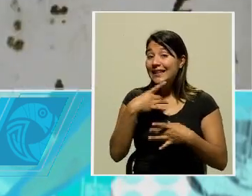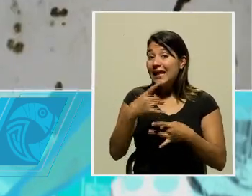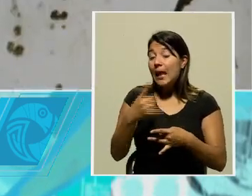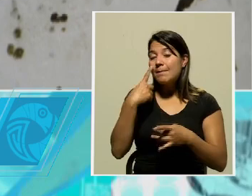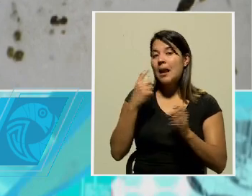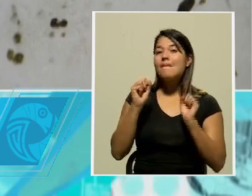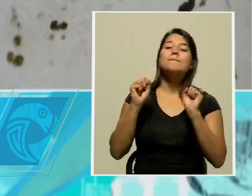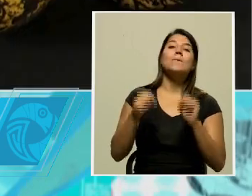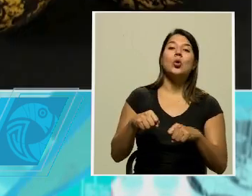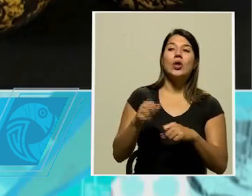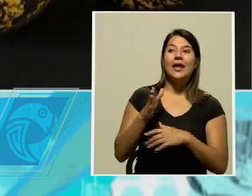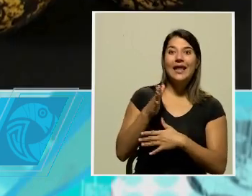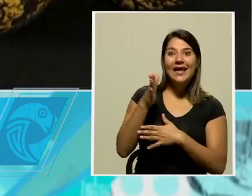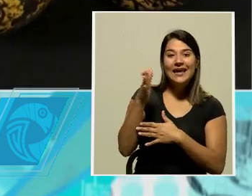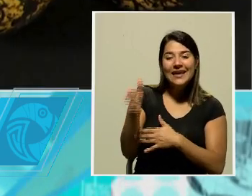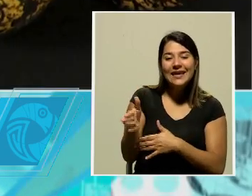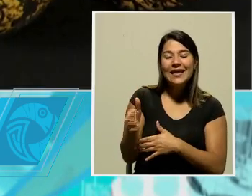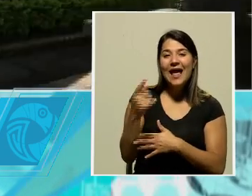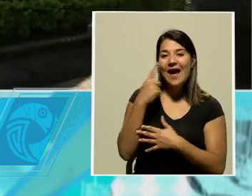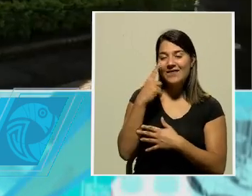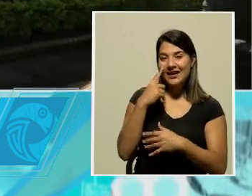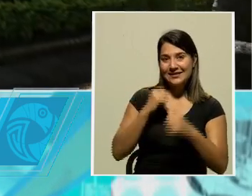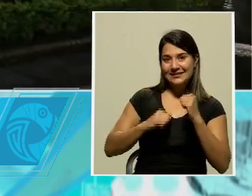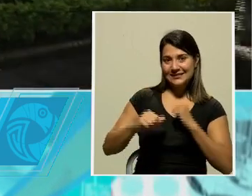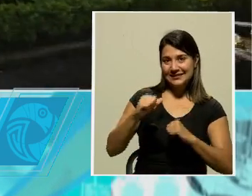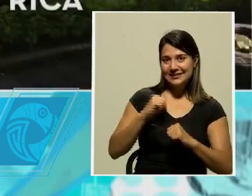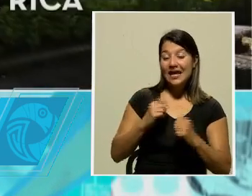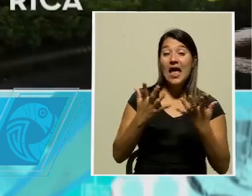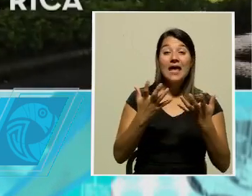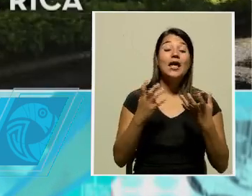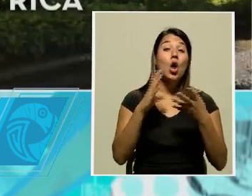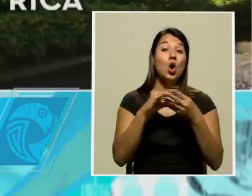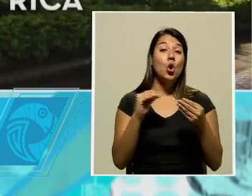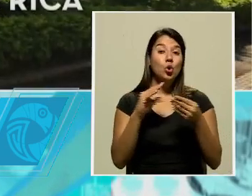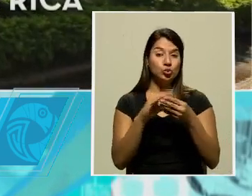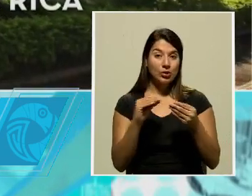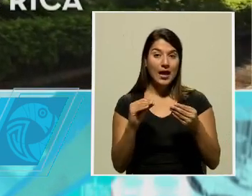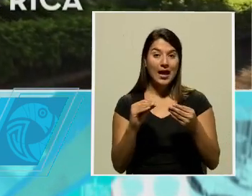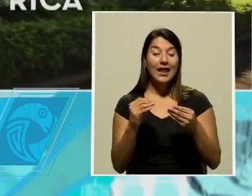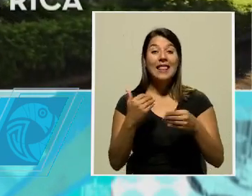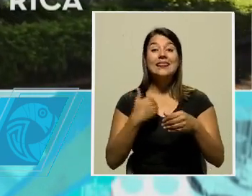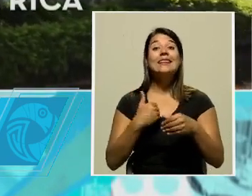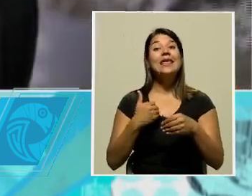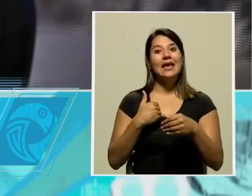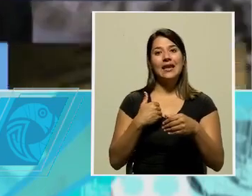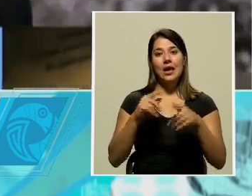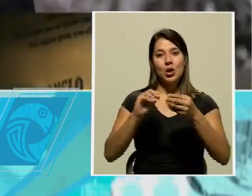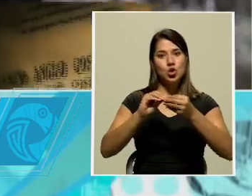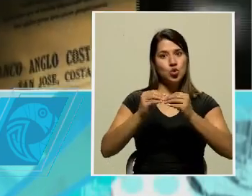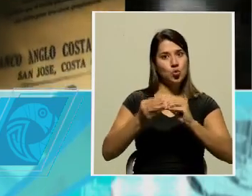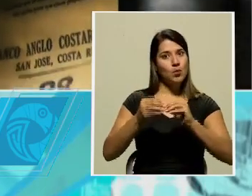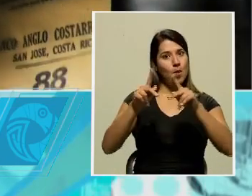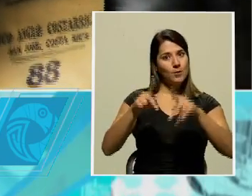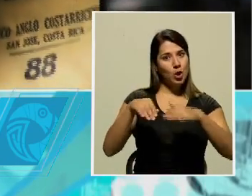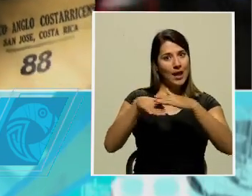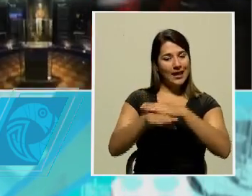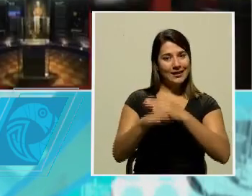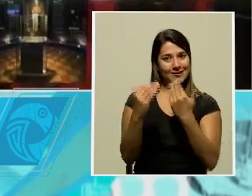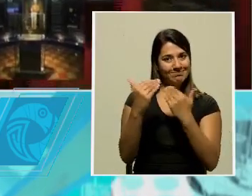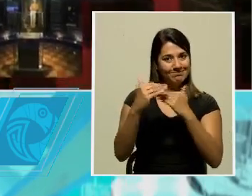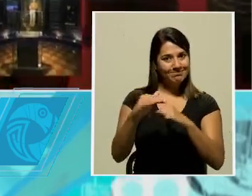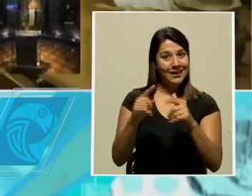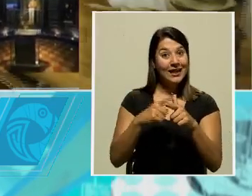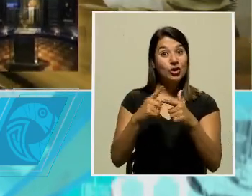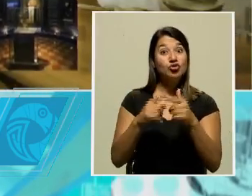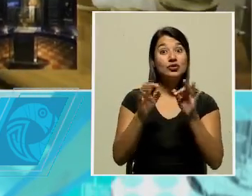apreciar este espectáculo, sí les comentamos que se maneja un cupo limitado y es importante que puedan